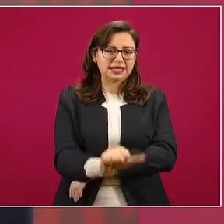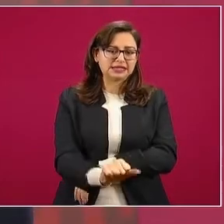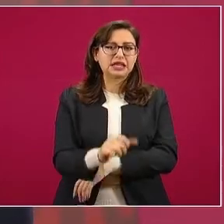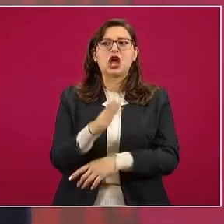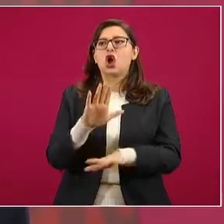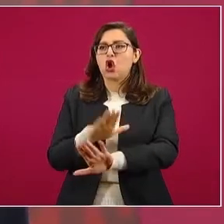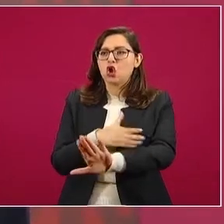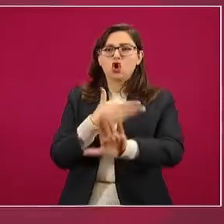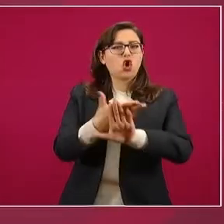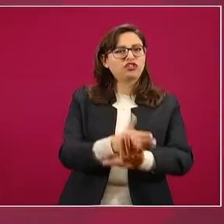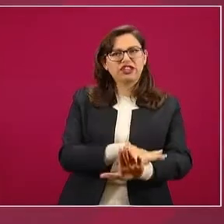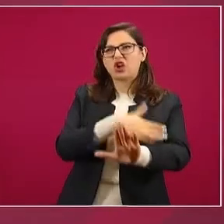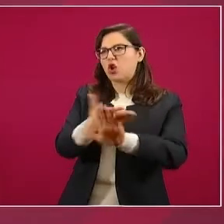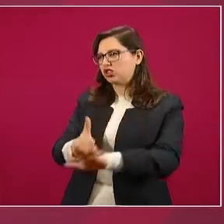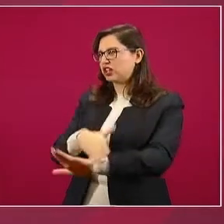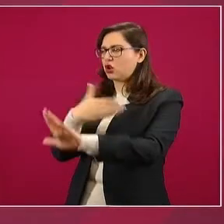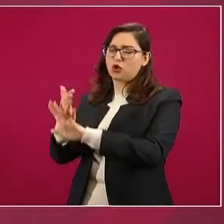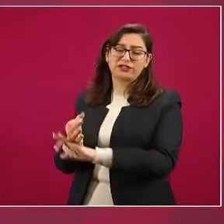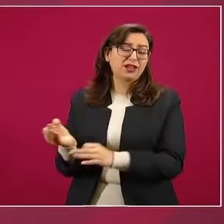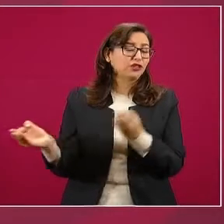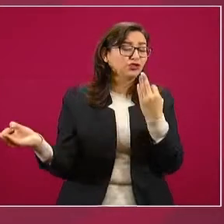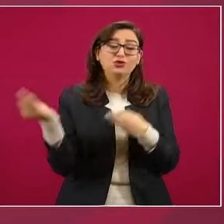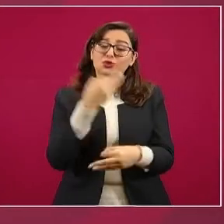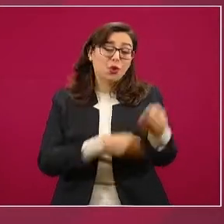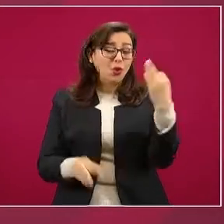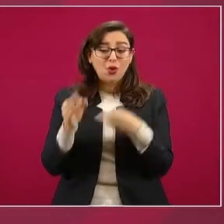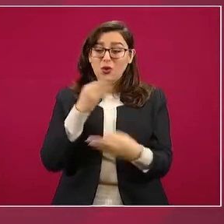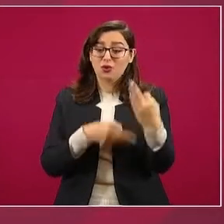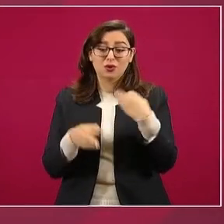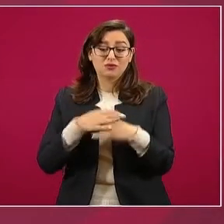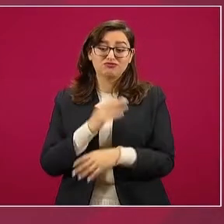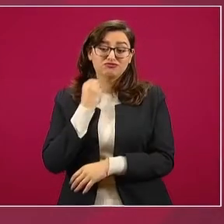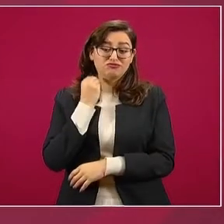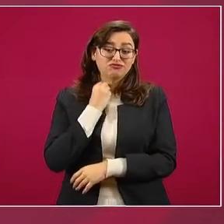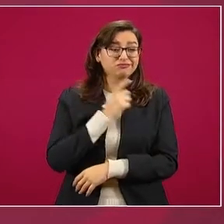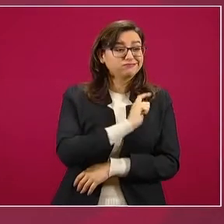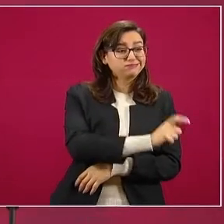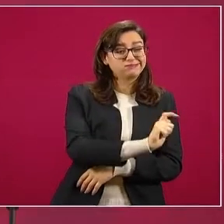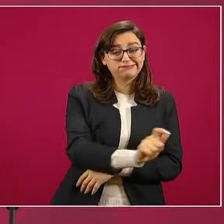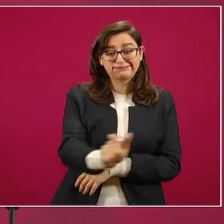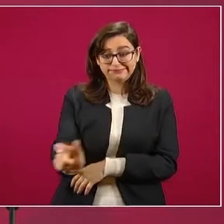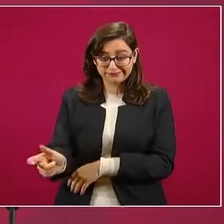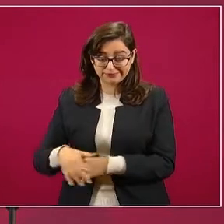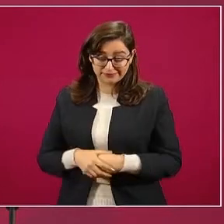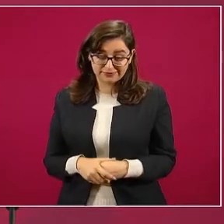oponerse a todo lo que nosotros estamos llevando a cabo.